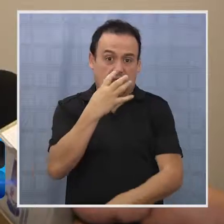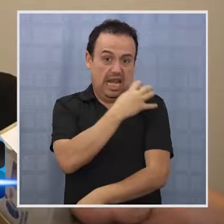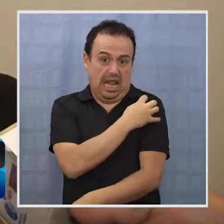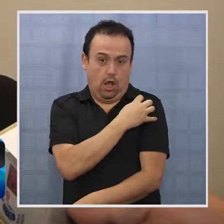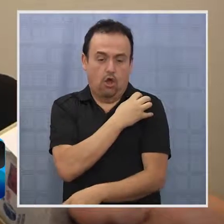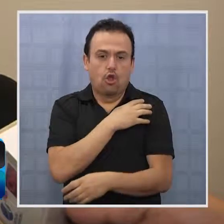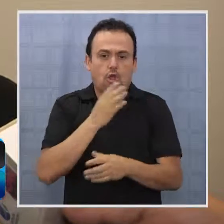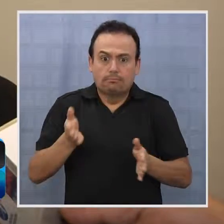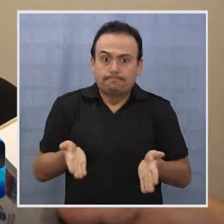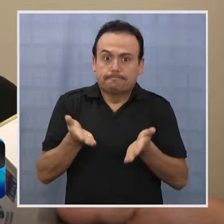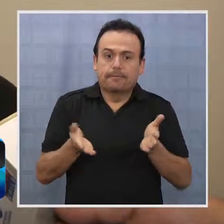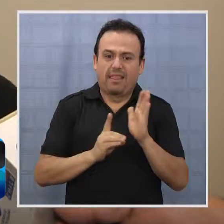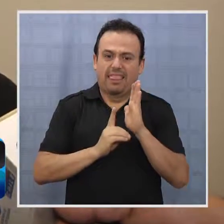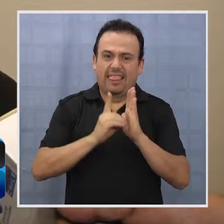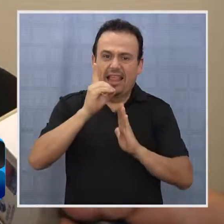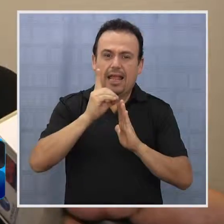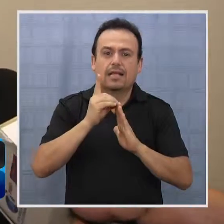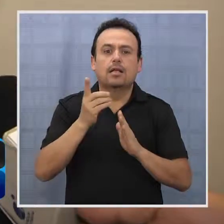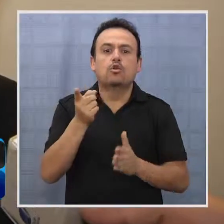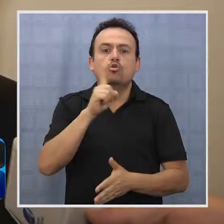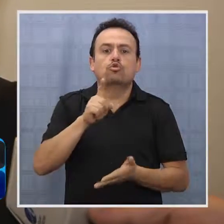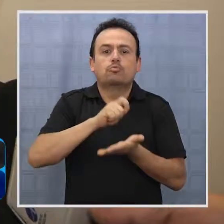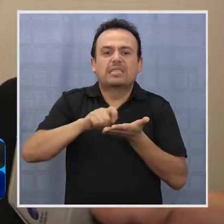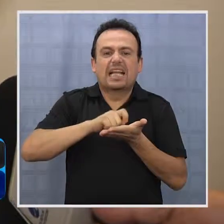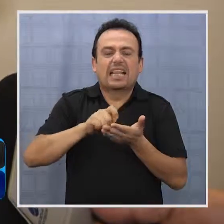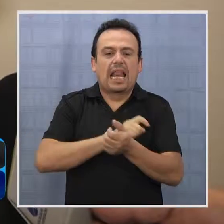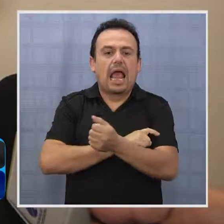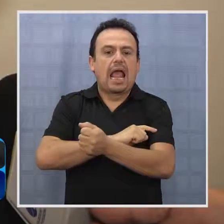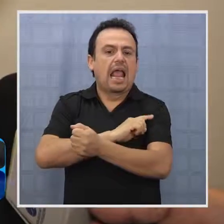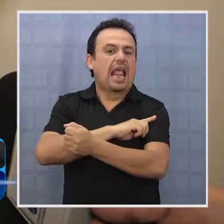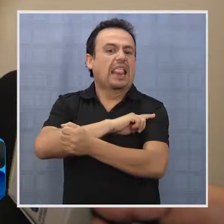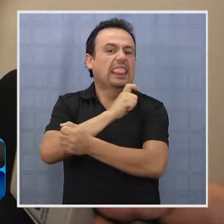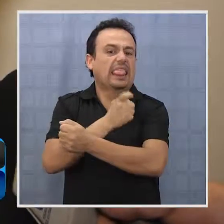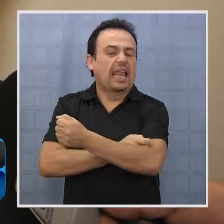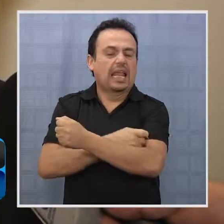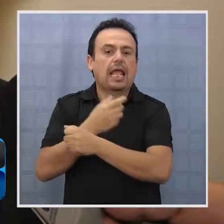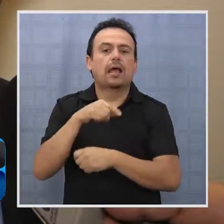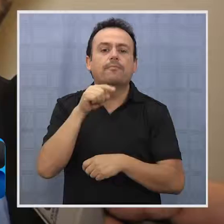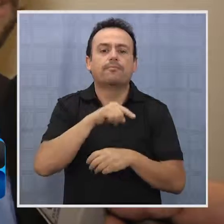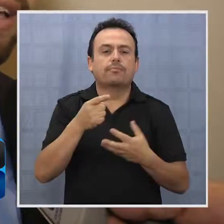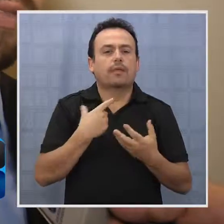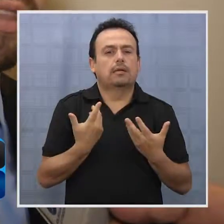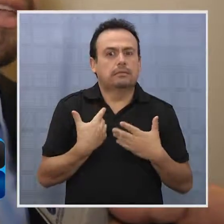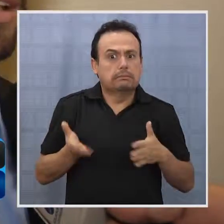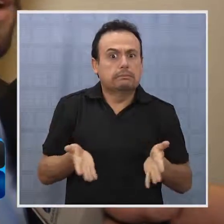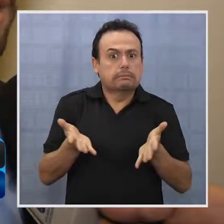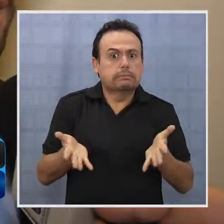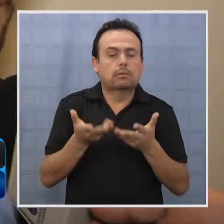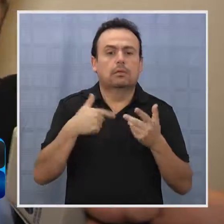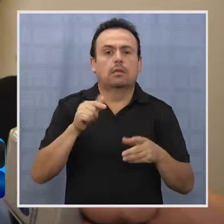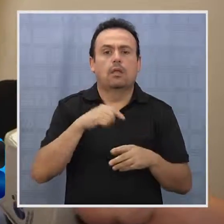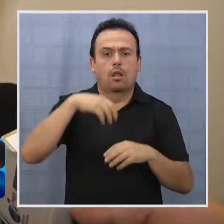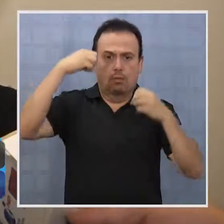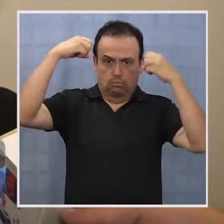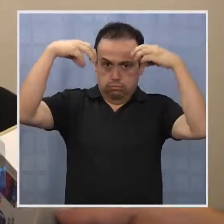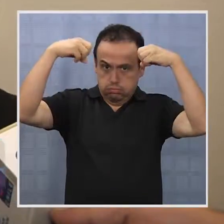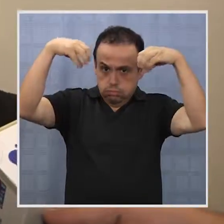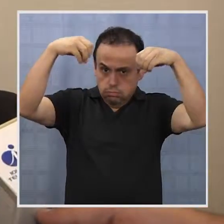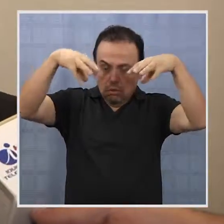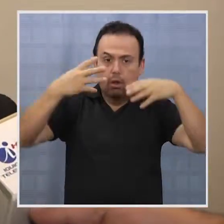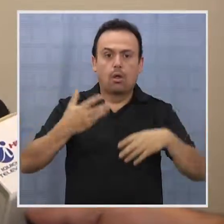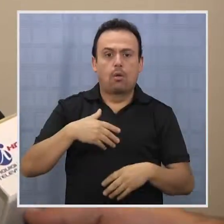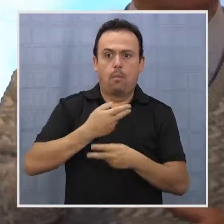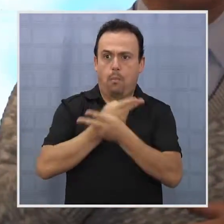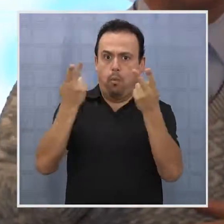y por otro lado la Subsecretaría de Energía está súper interesada en el uso eficiente de la energía y del alumbrado público